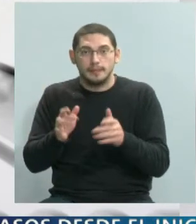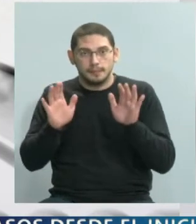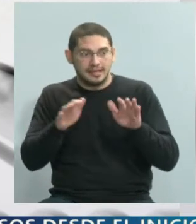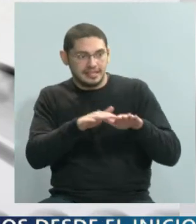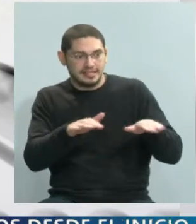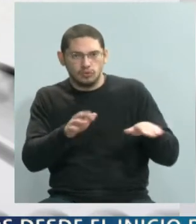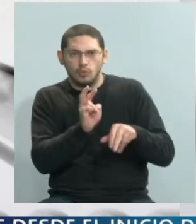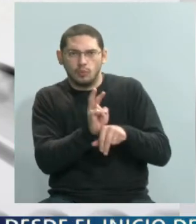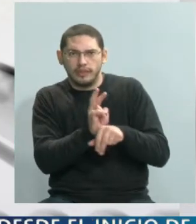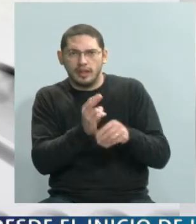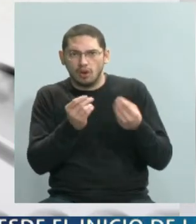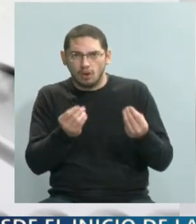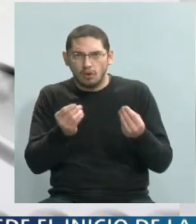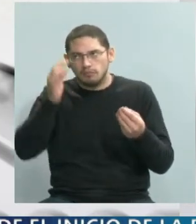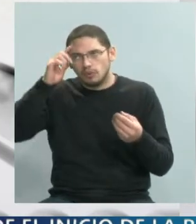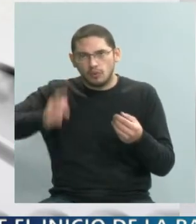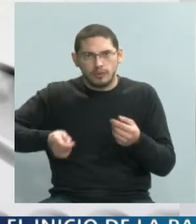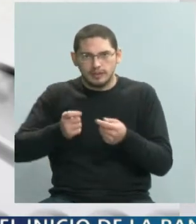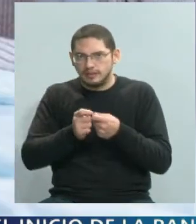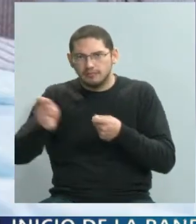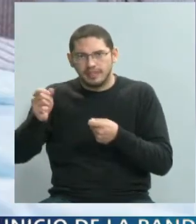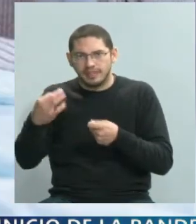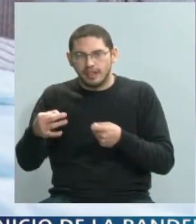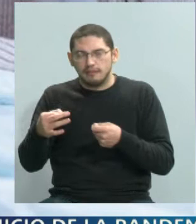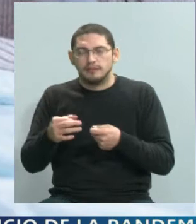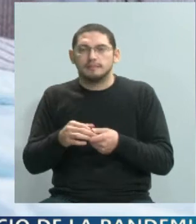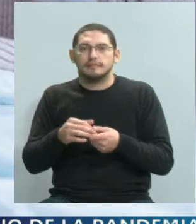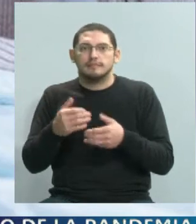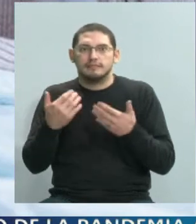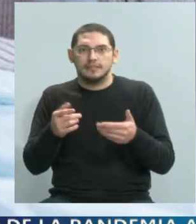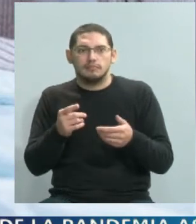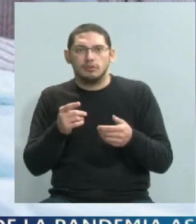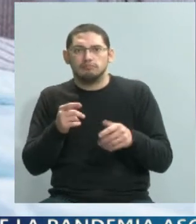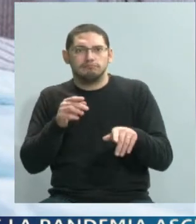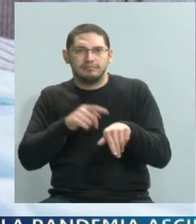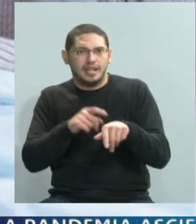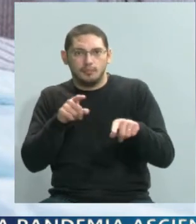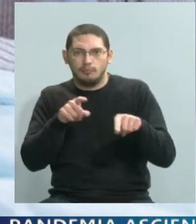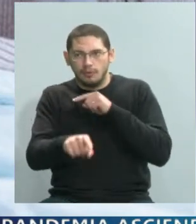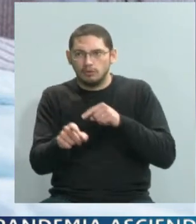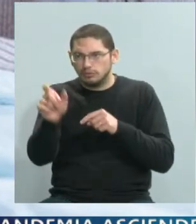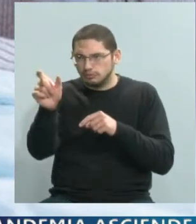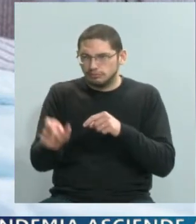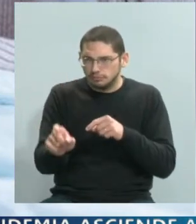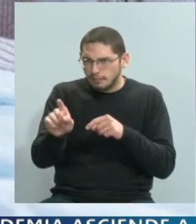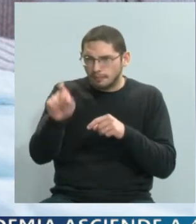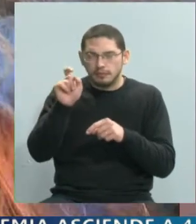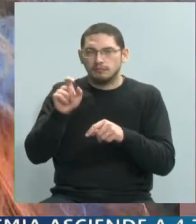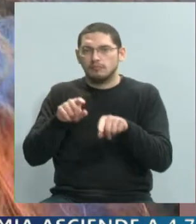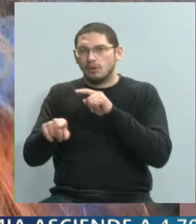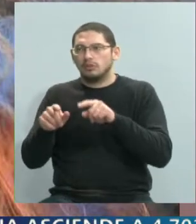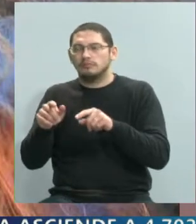y niñas, además, es como que al ser un diagnóstico tan apresurado, a esto se le suma la falta de